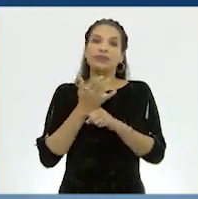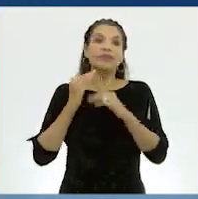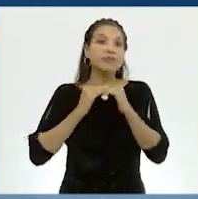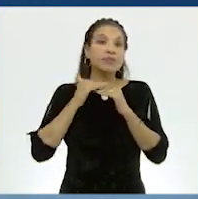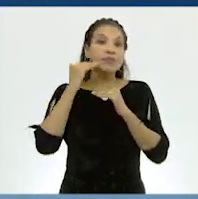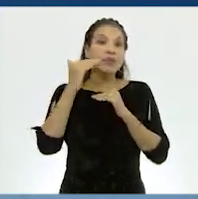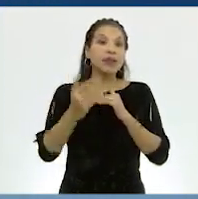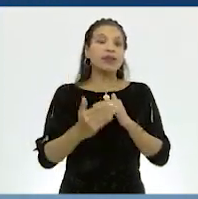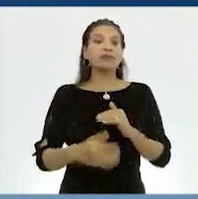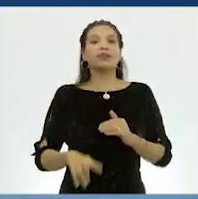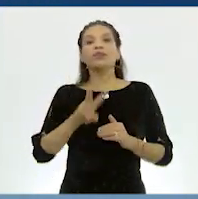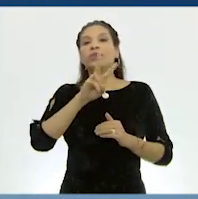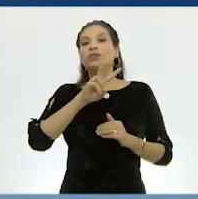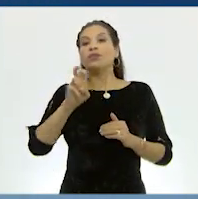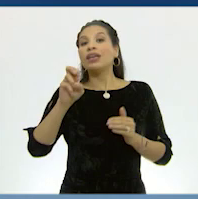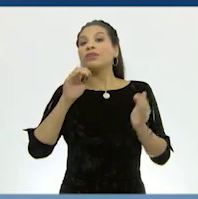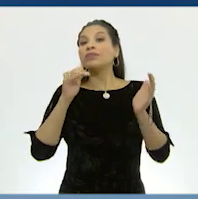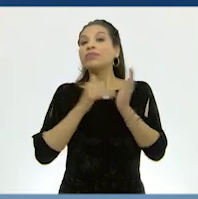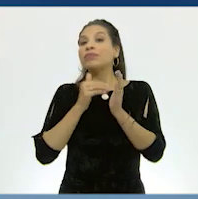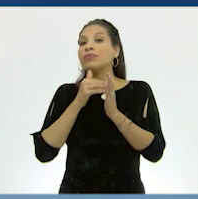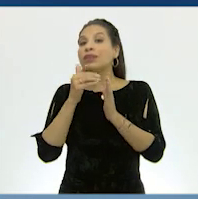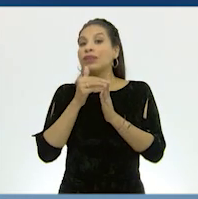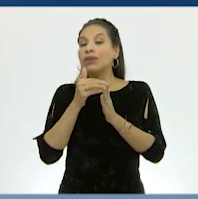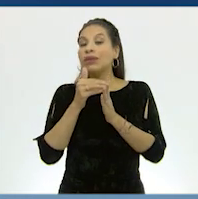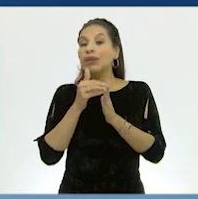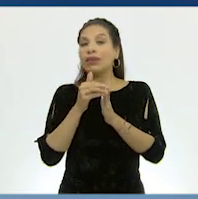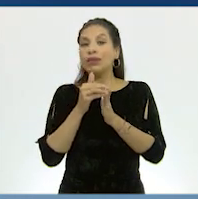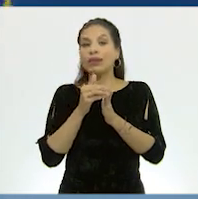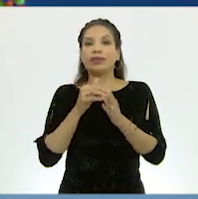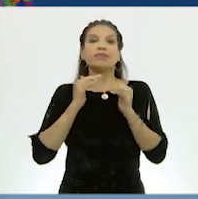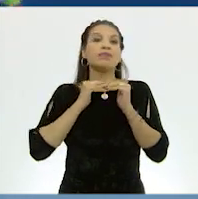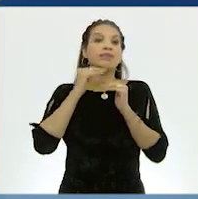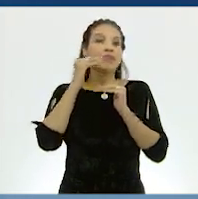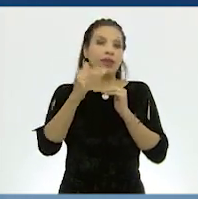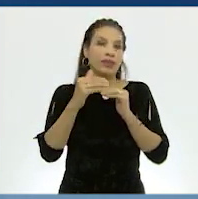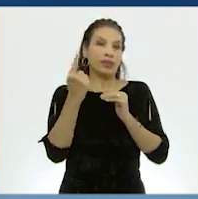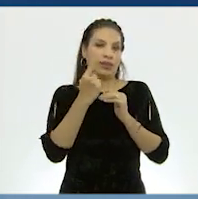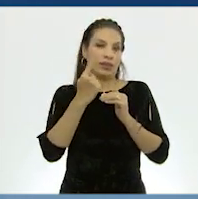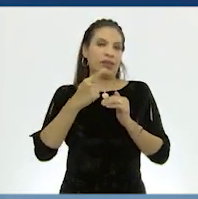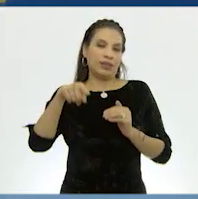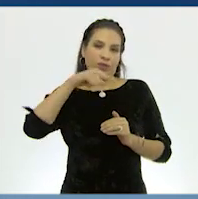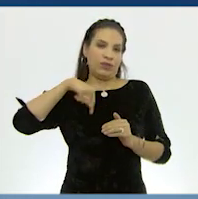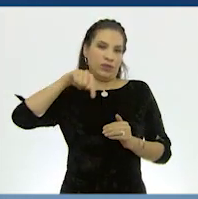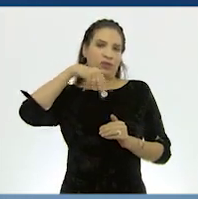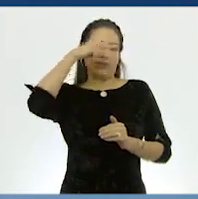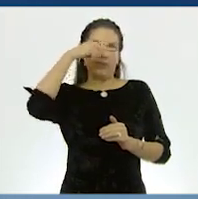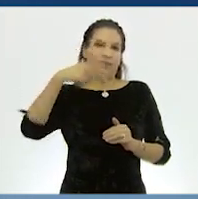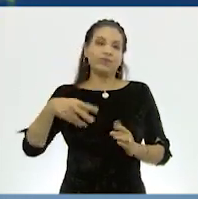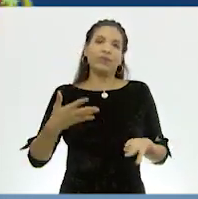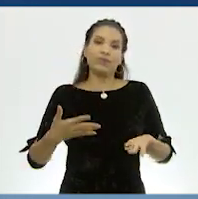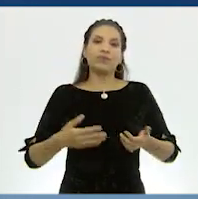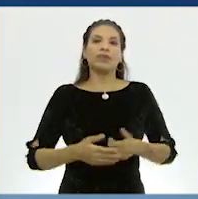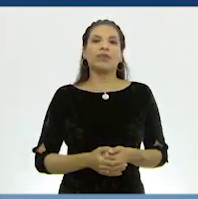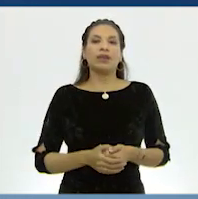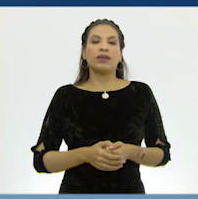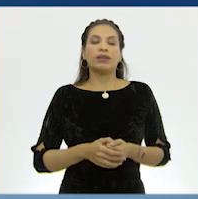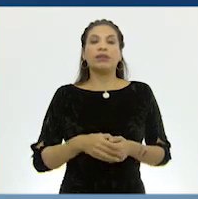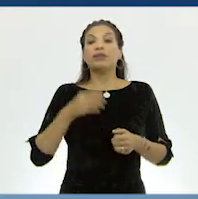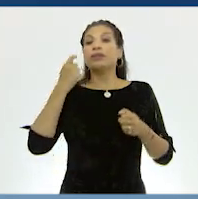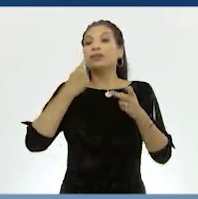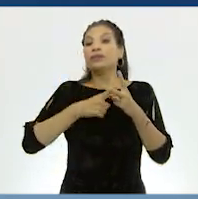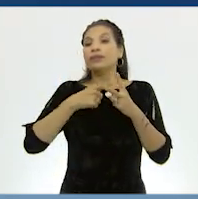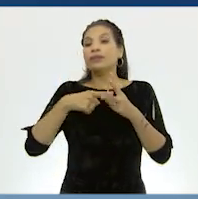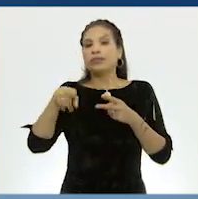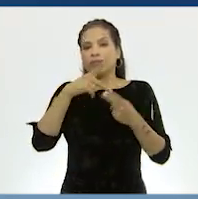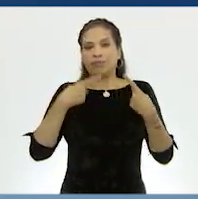más de 200 millones más que nosotros. A nuestra cantidad